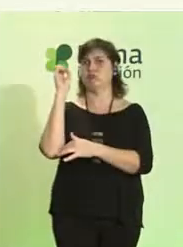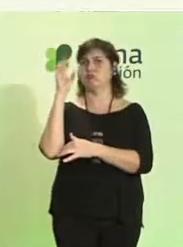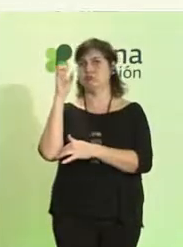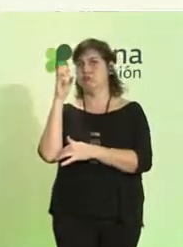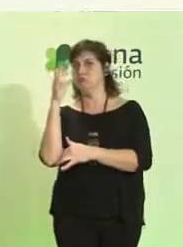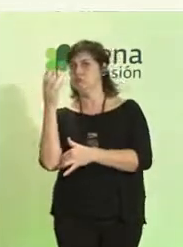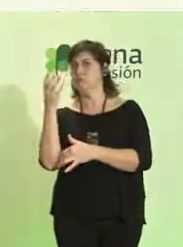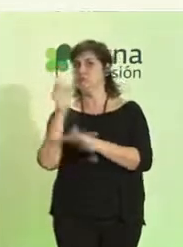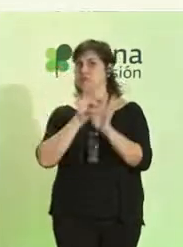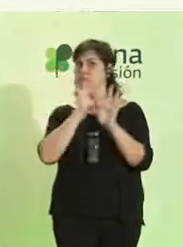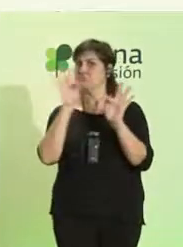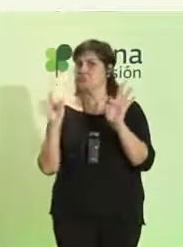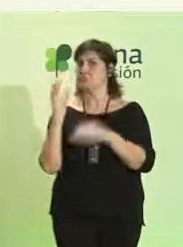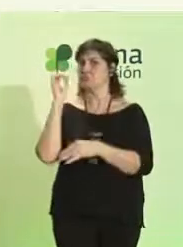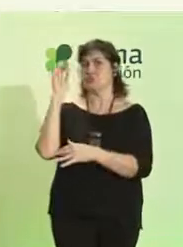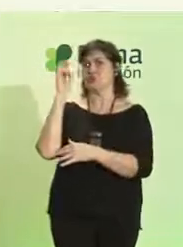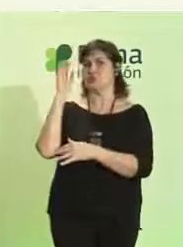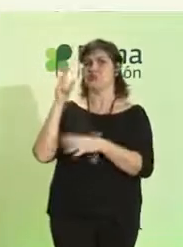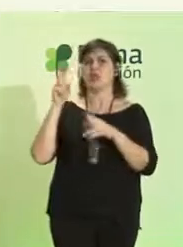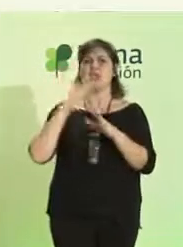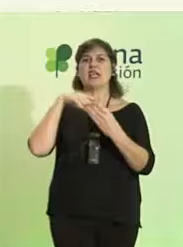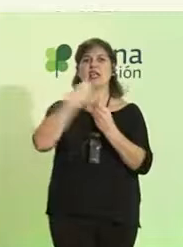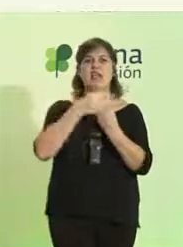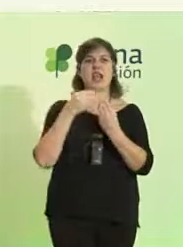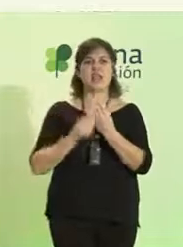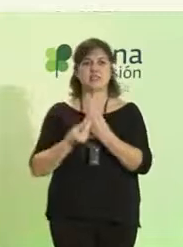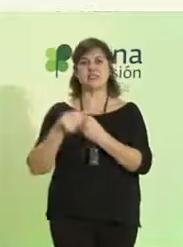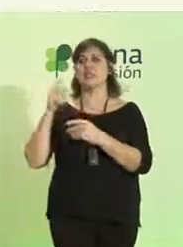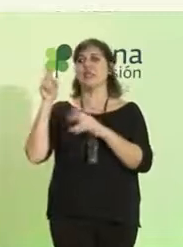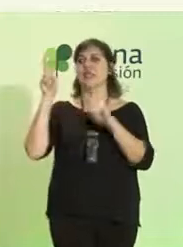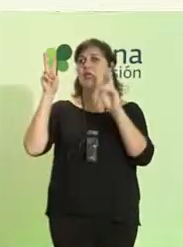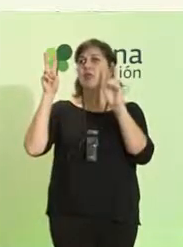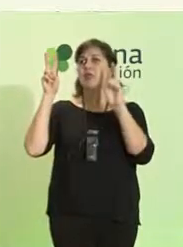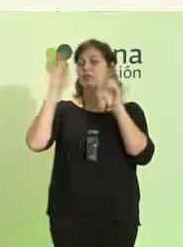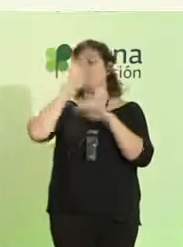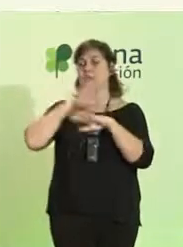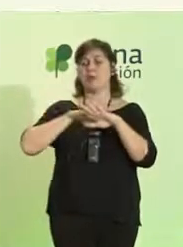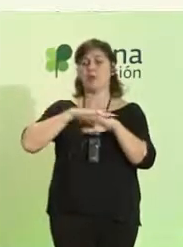en Canarias, una conferencia en Canarias,